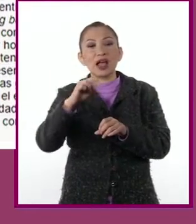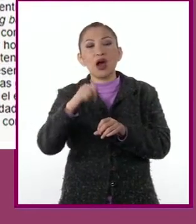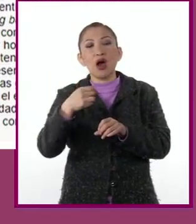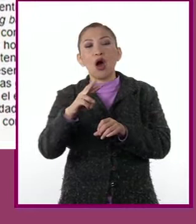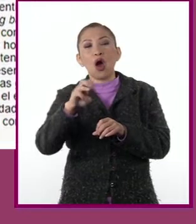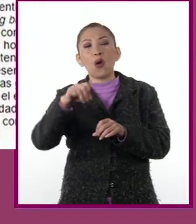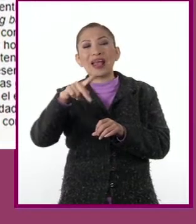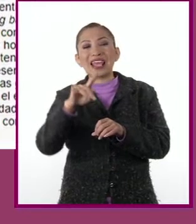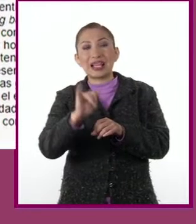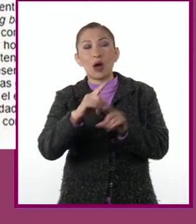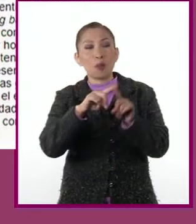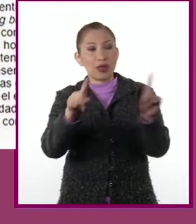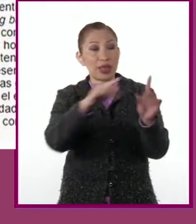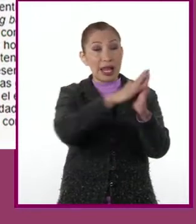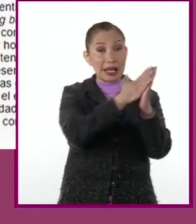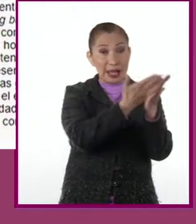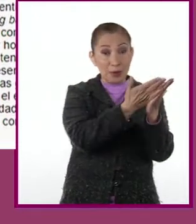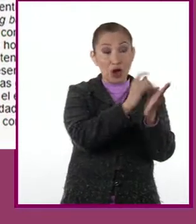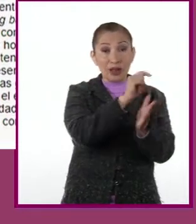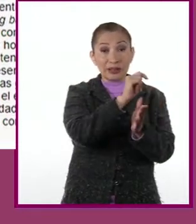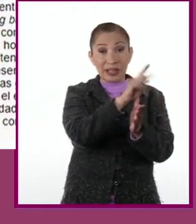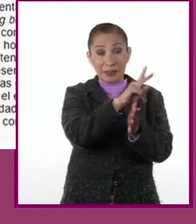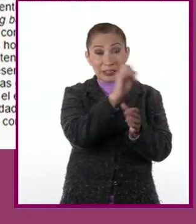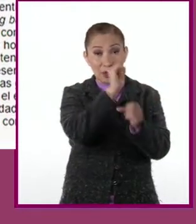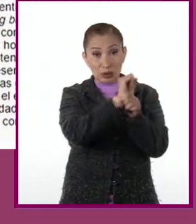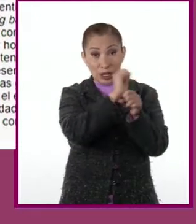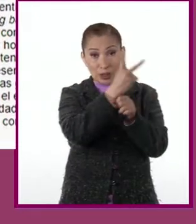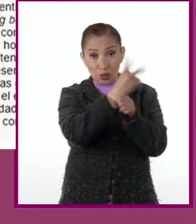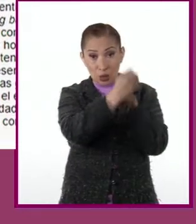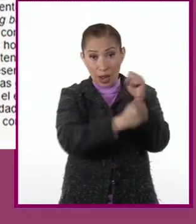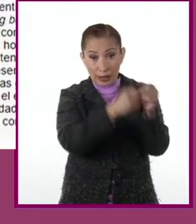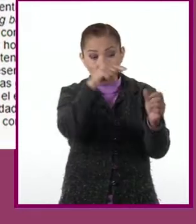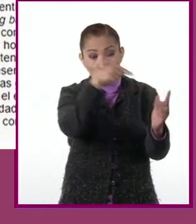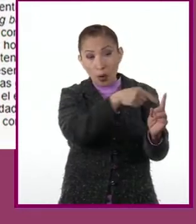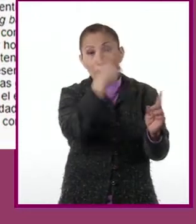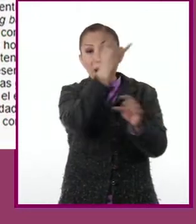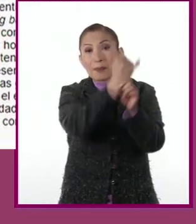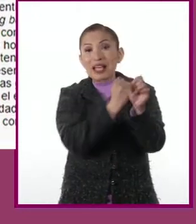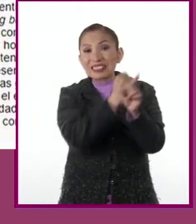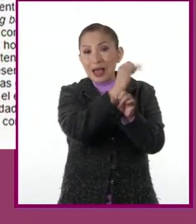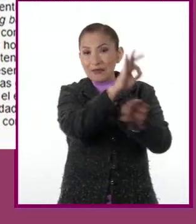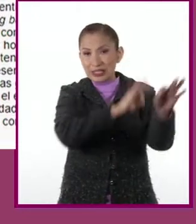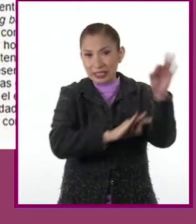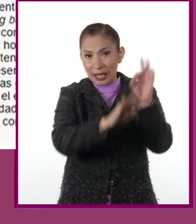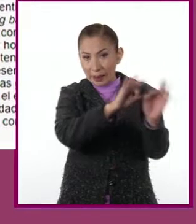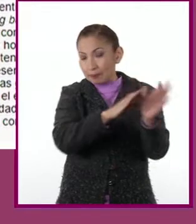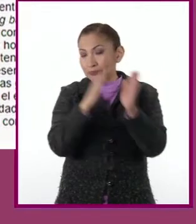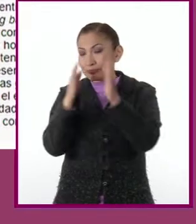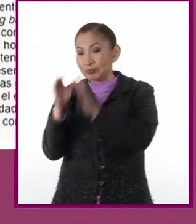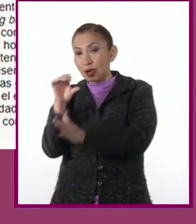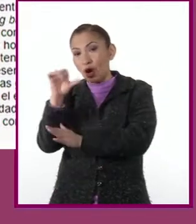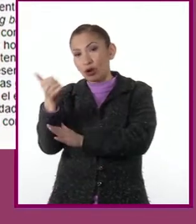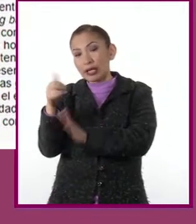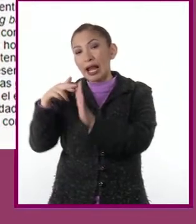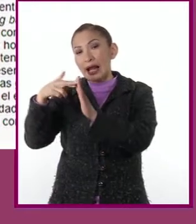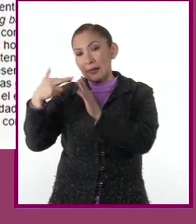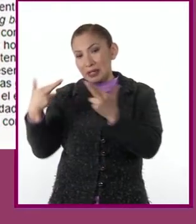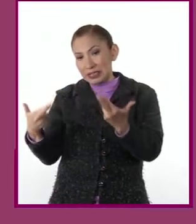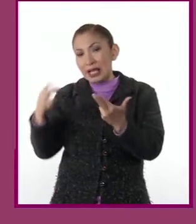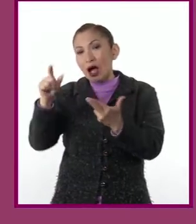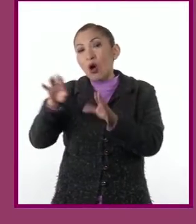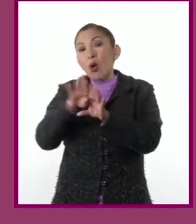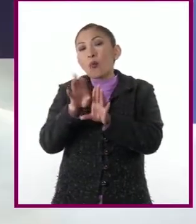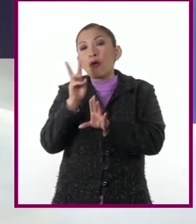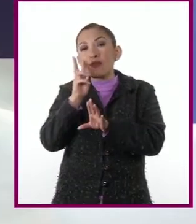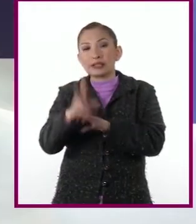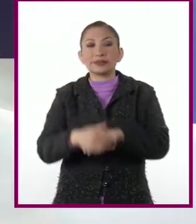fuentes diversas como el libro de telesecundaria de segundo grado, dedicado al estudio de la física. Y, por otro lado, la revista, ¿cómo